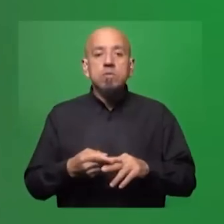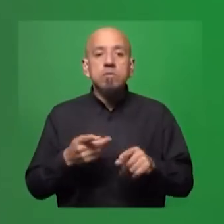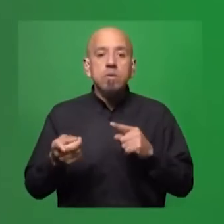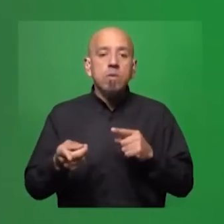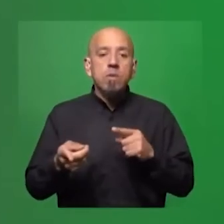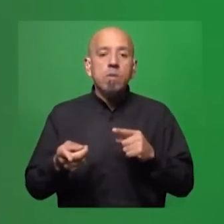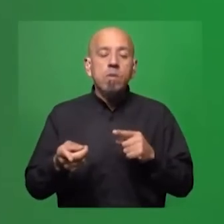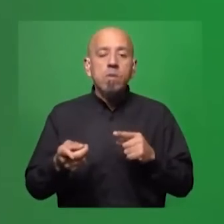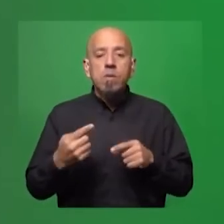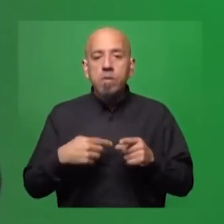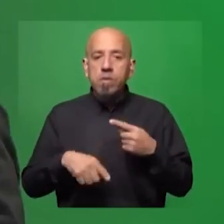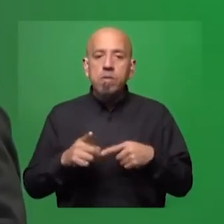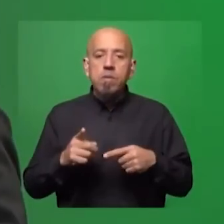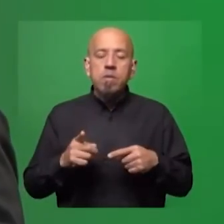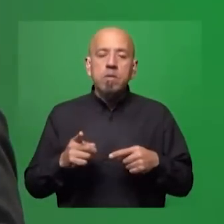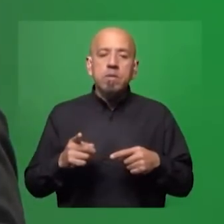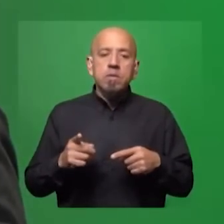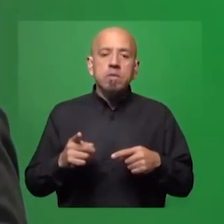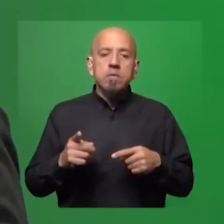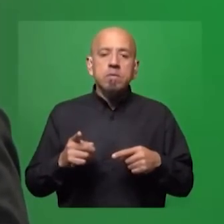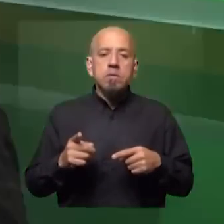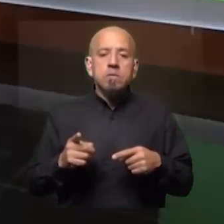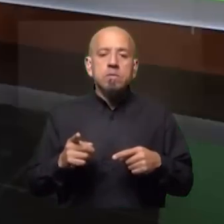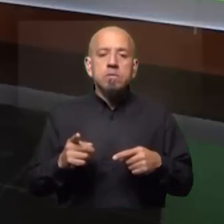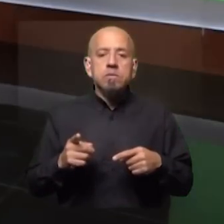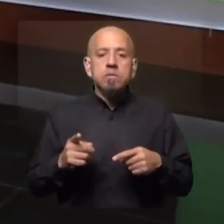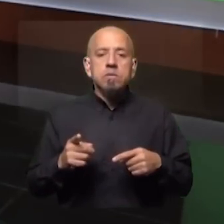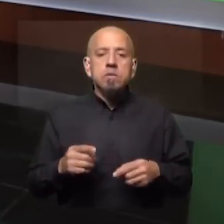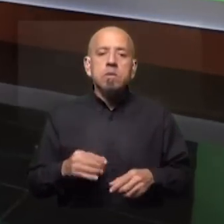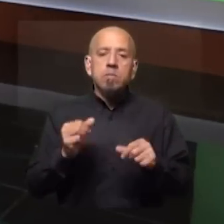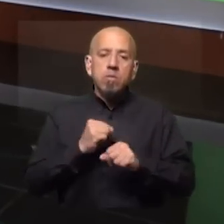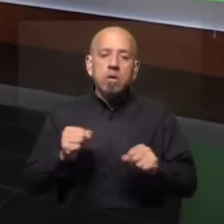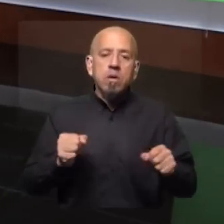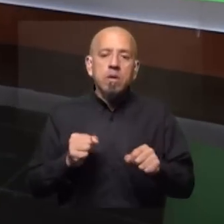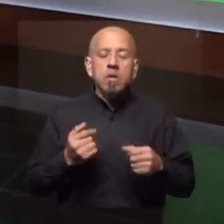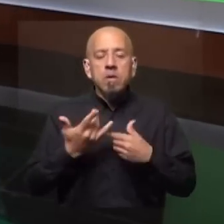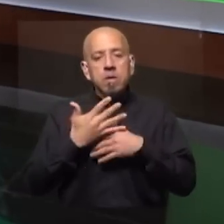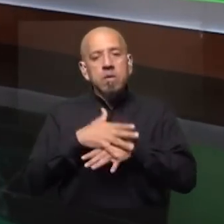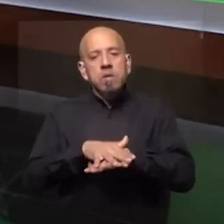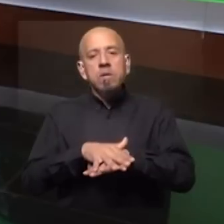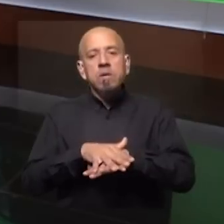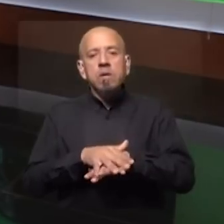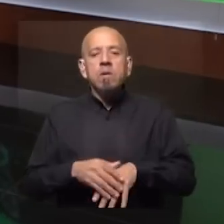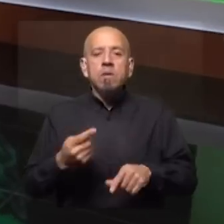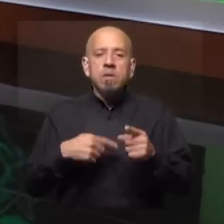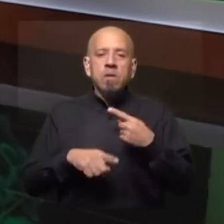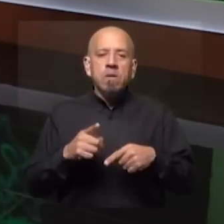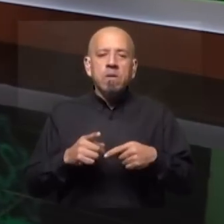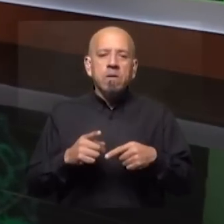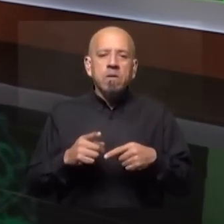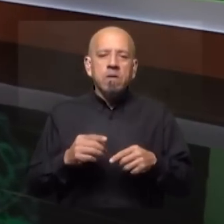que adoptan otros? Entonces, tener la capacidad de integrarse cada parte, pero al mismo tiempo de